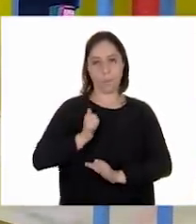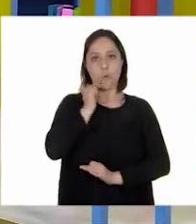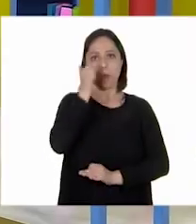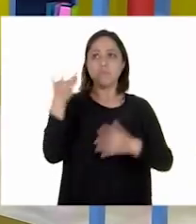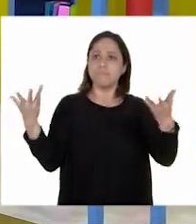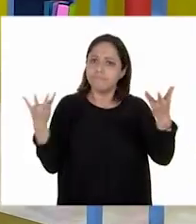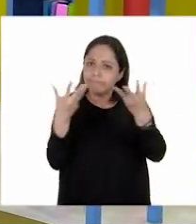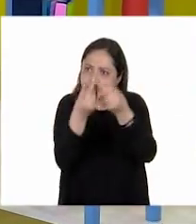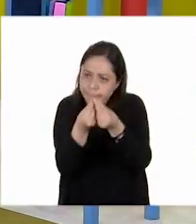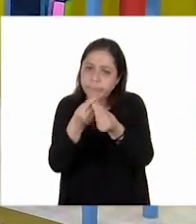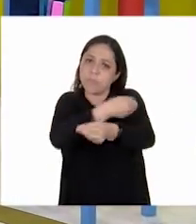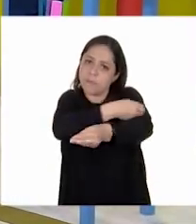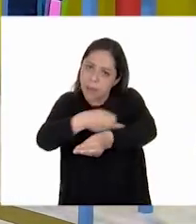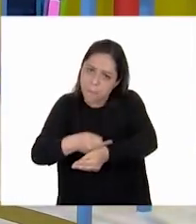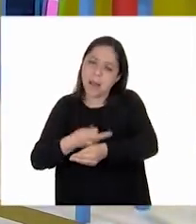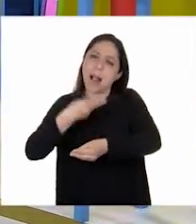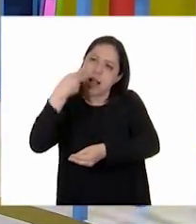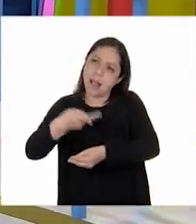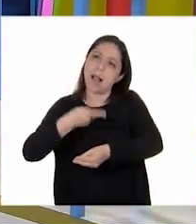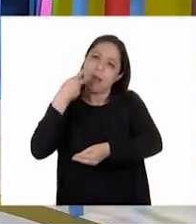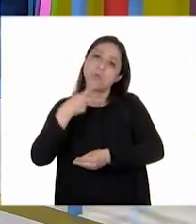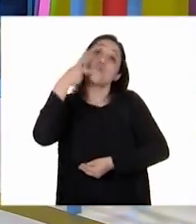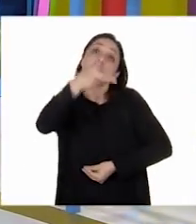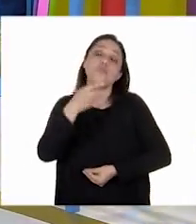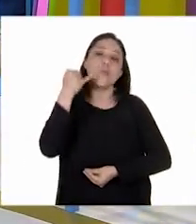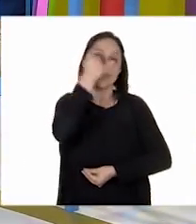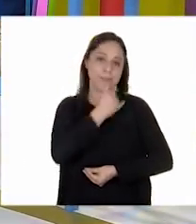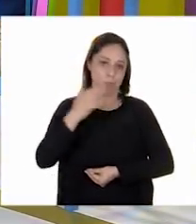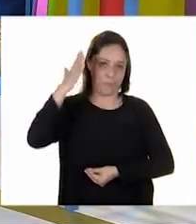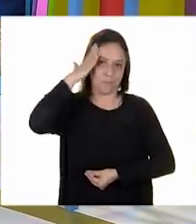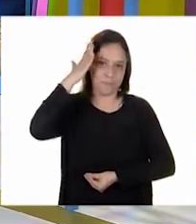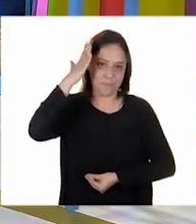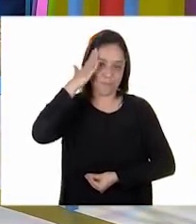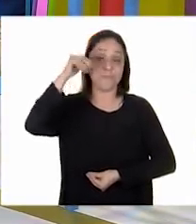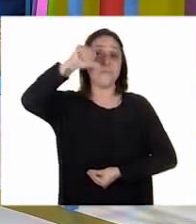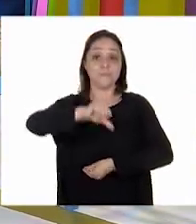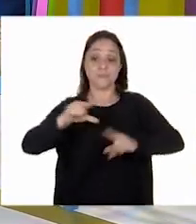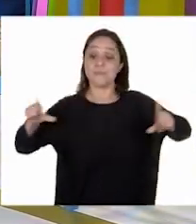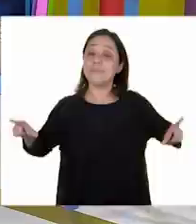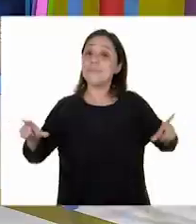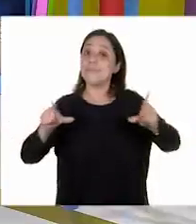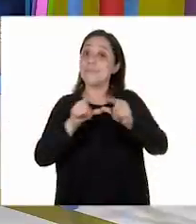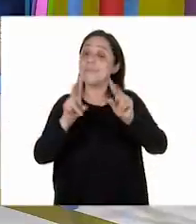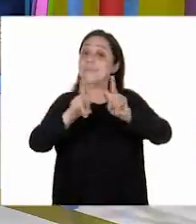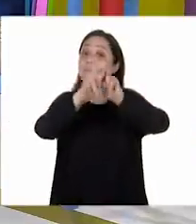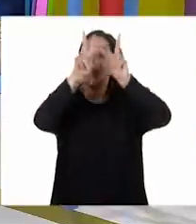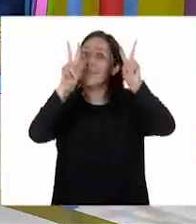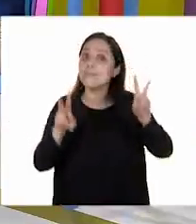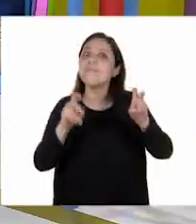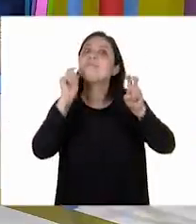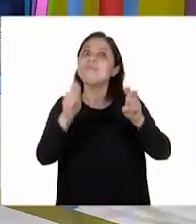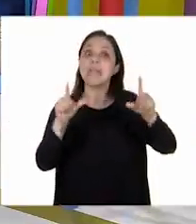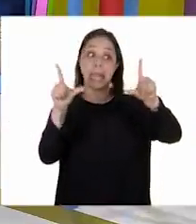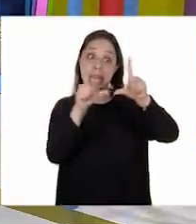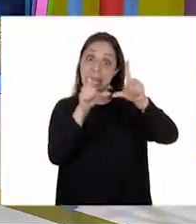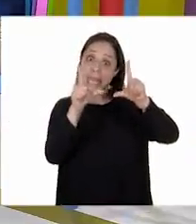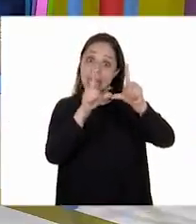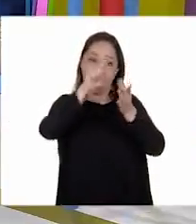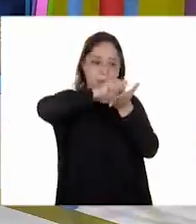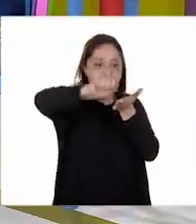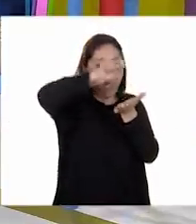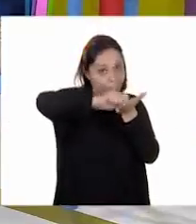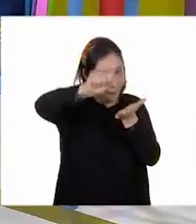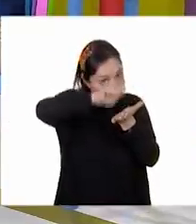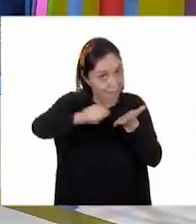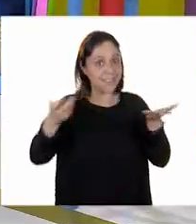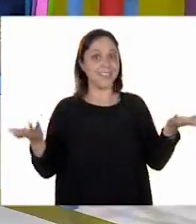practicarla y platica con tu familia en tu lengua materna. Hemos terminado así con Escribamos Fichas Informativas.